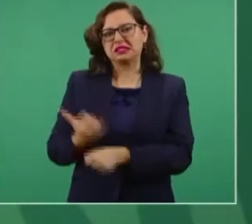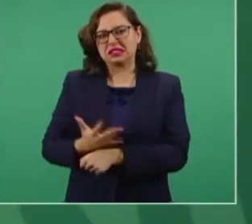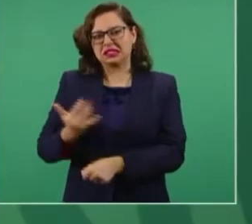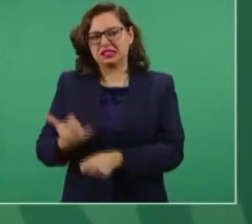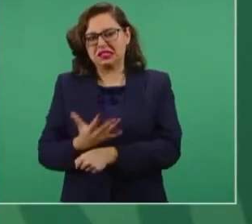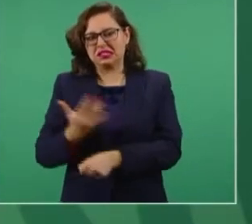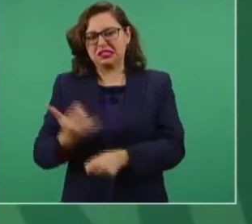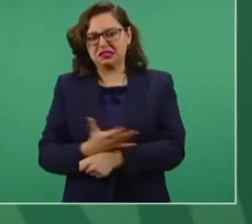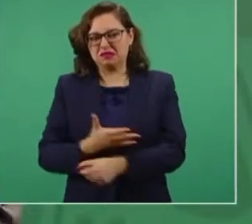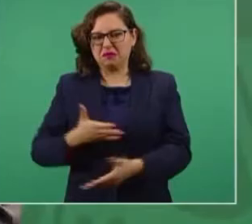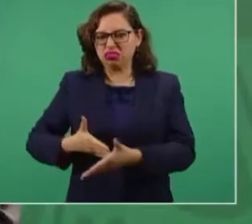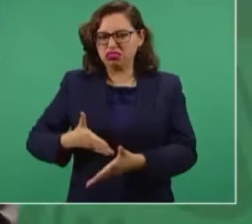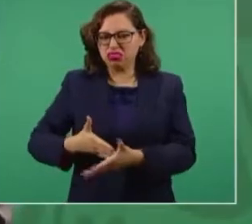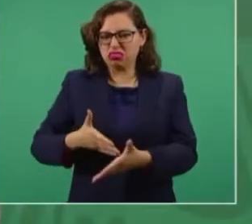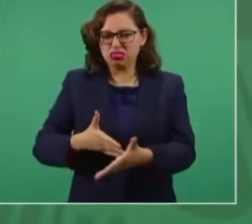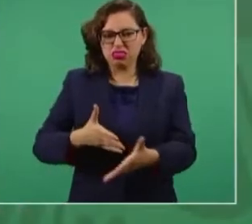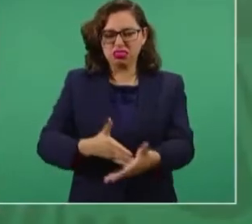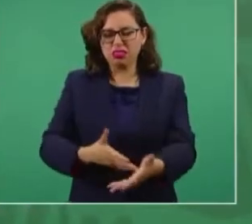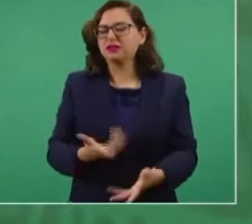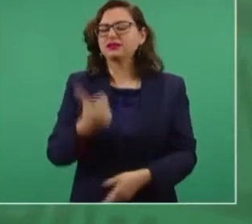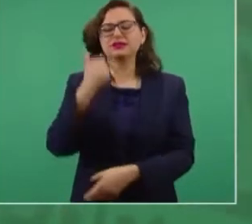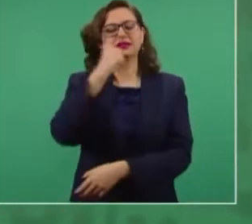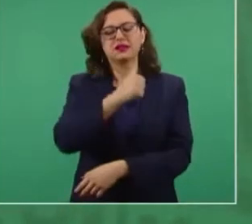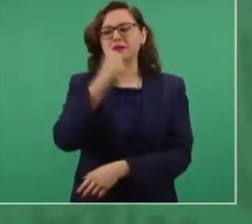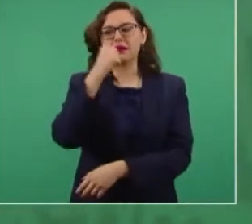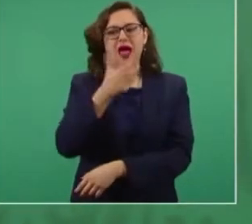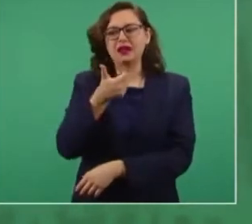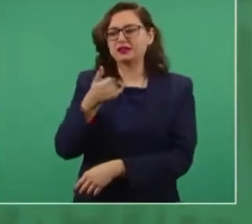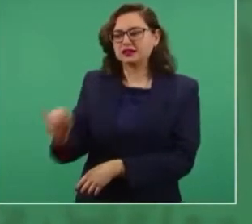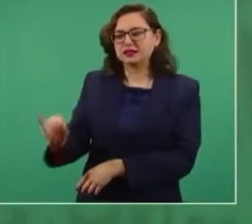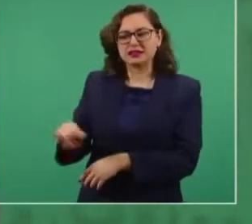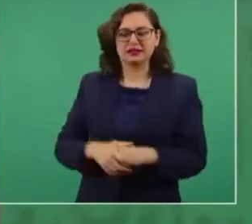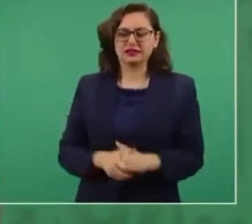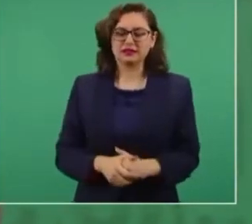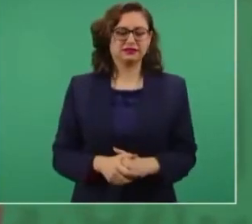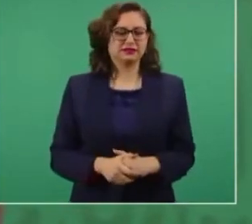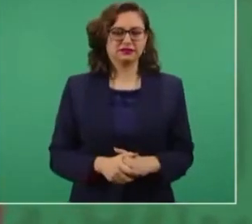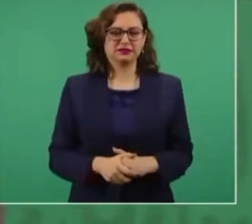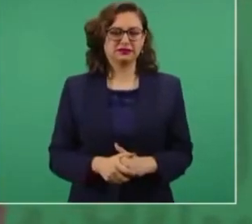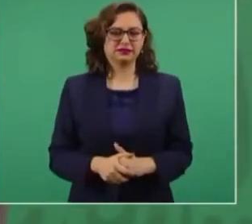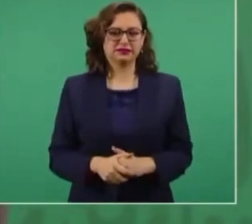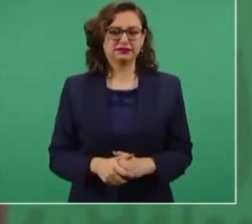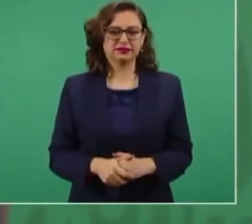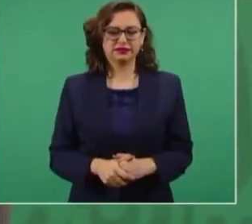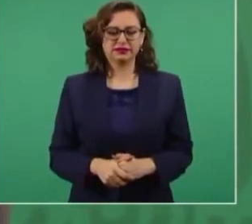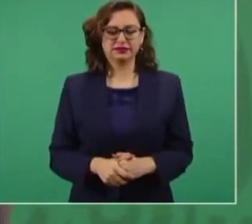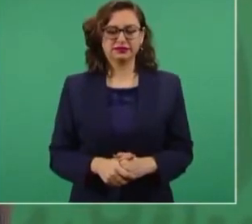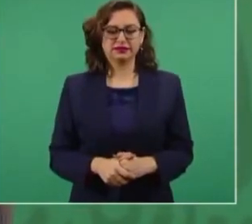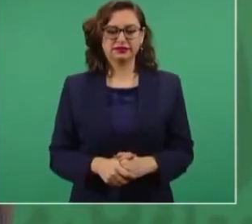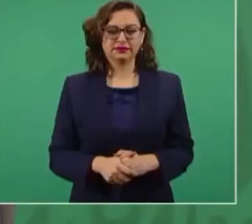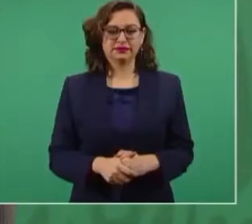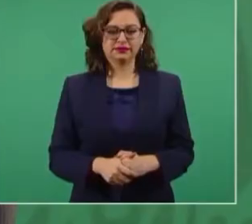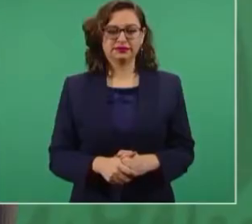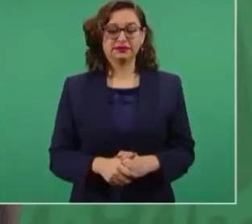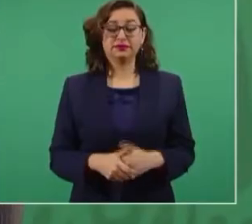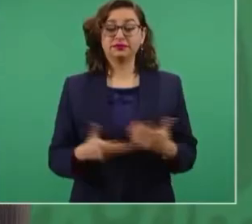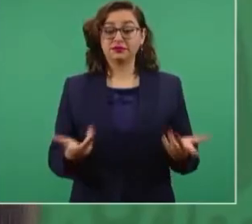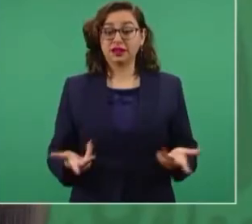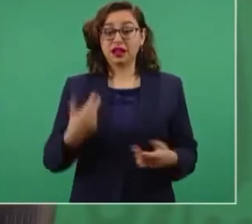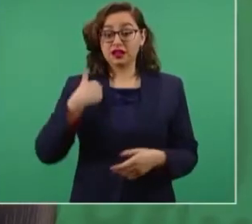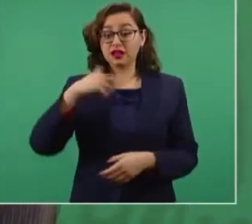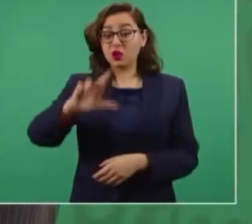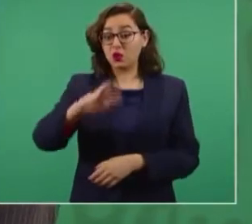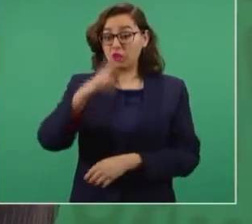Siempre repito, demos es pueblo,